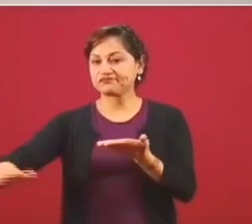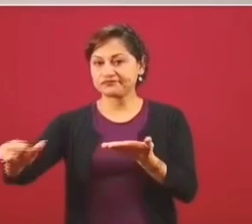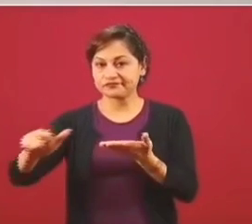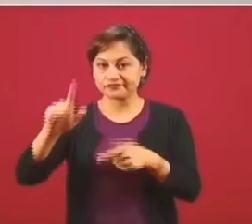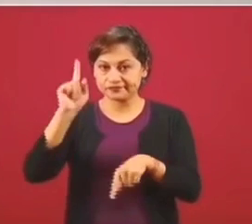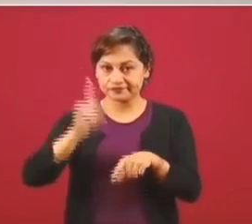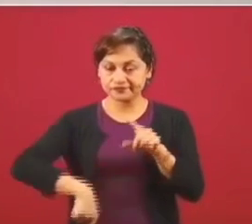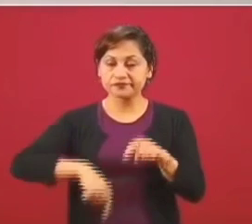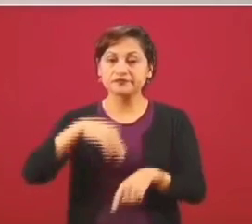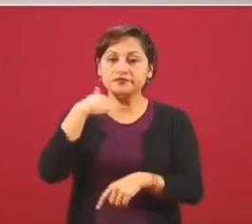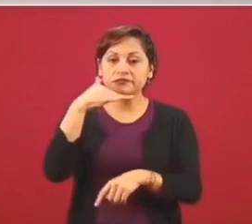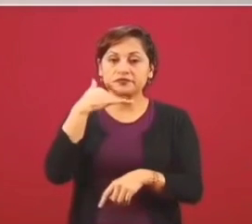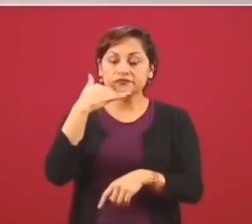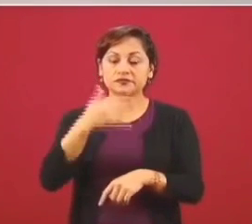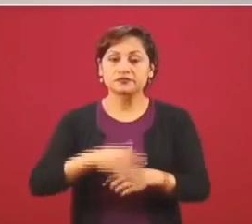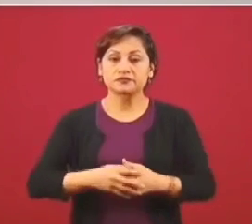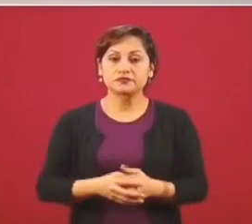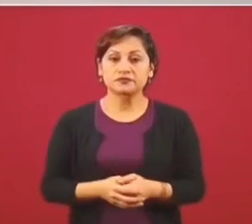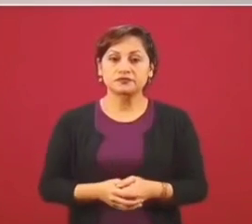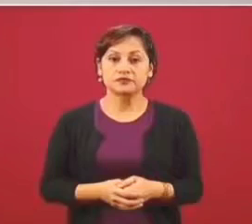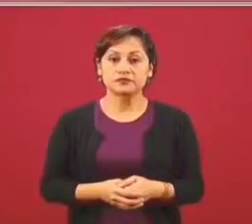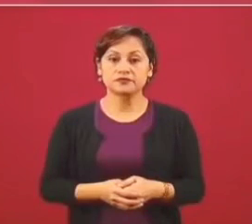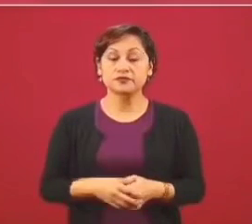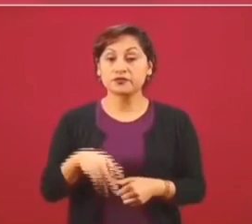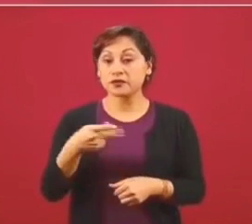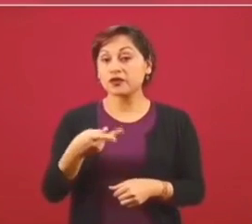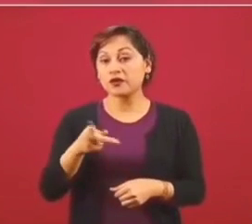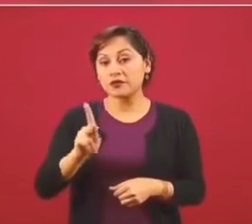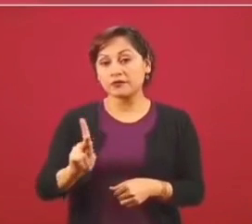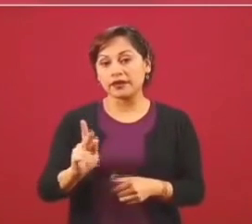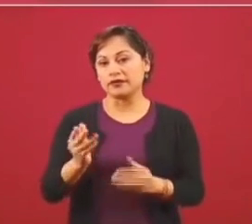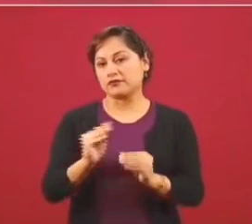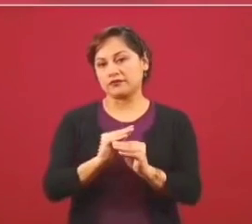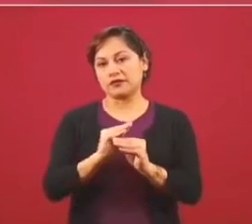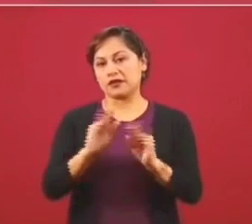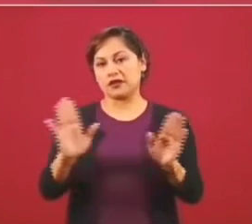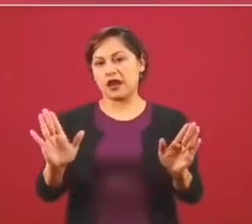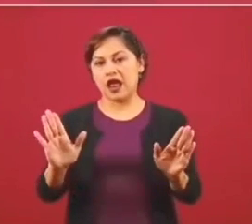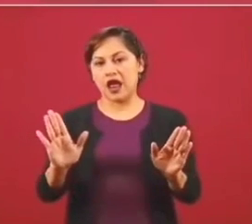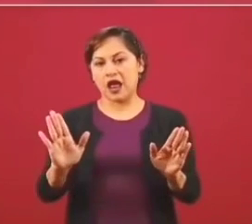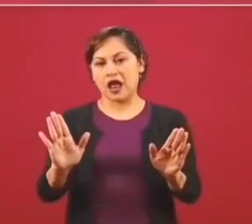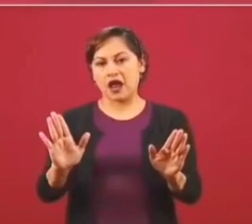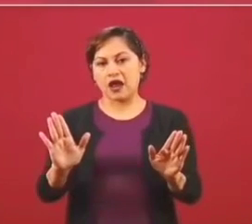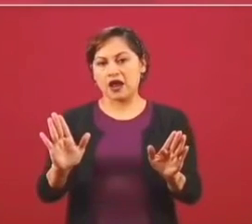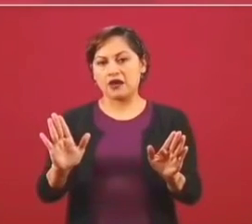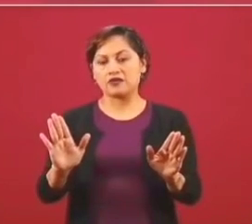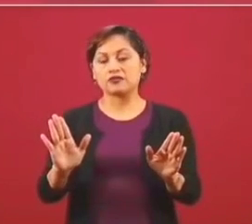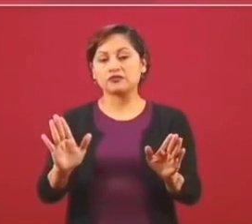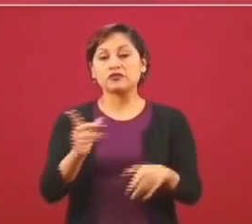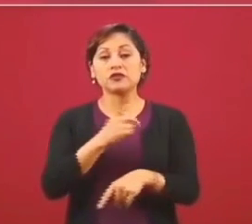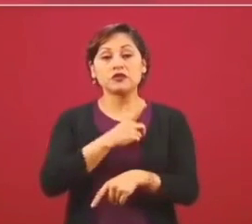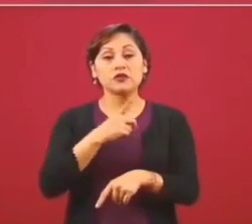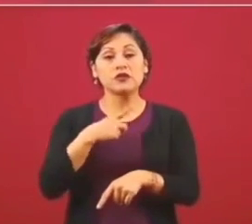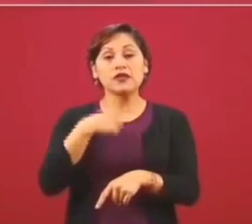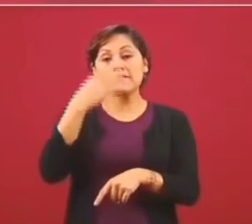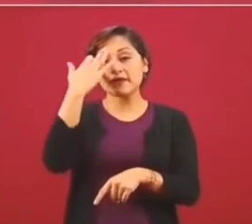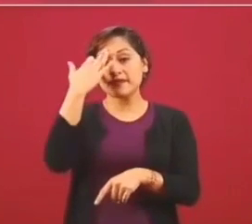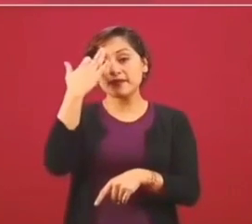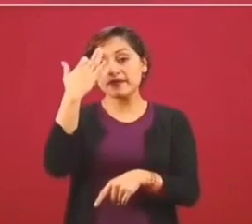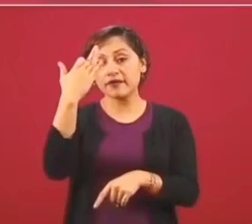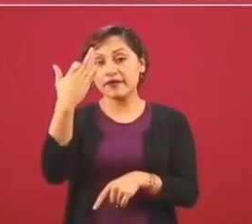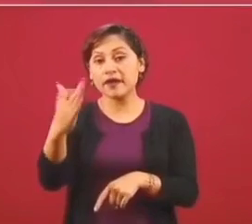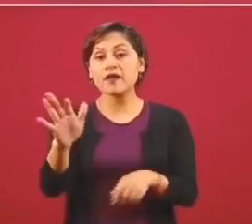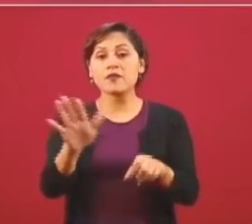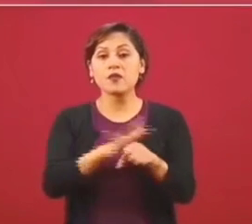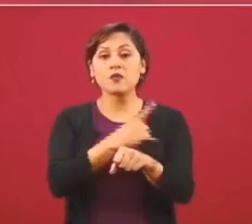Lo que sucede es que lleva algún tiempo, porque vamos limpiando, ayer lo